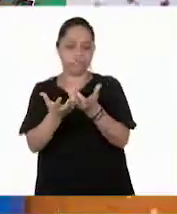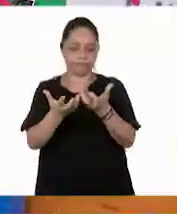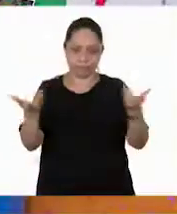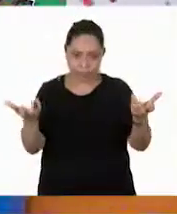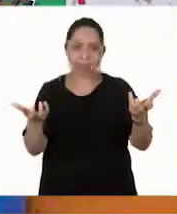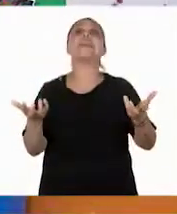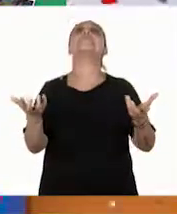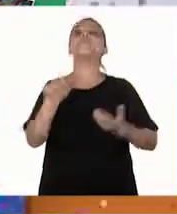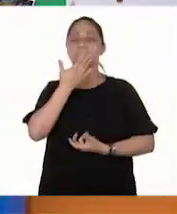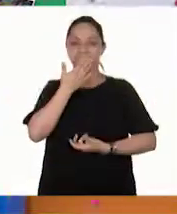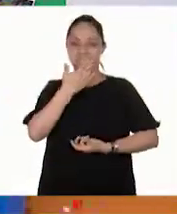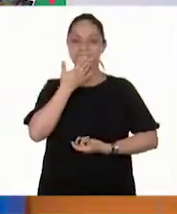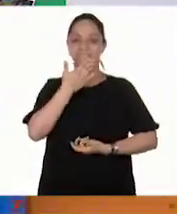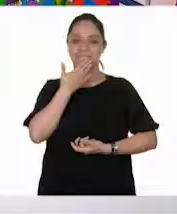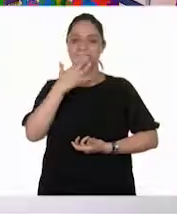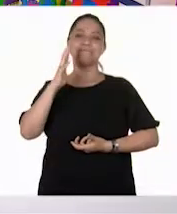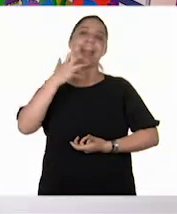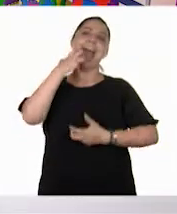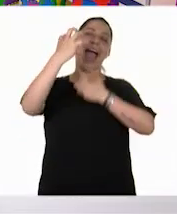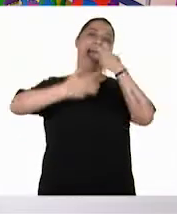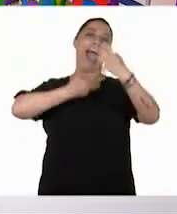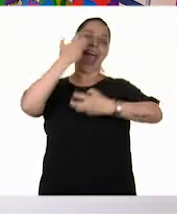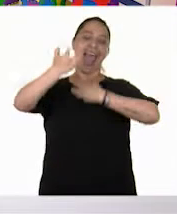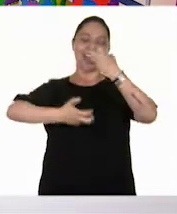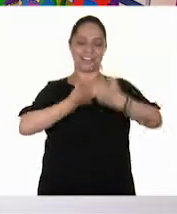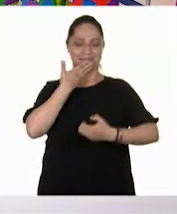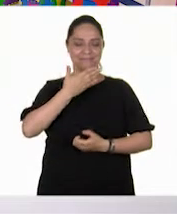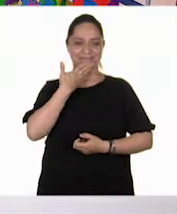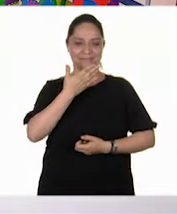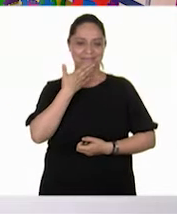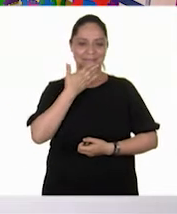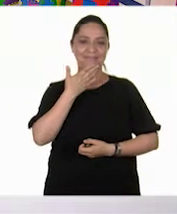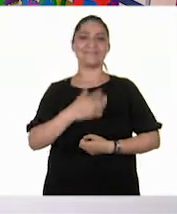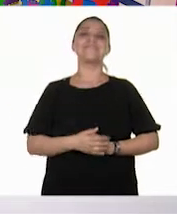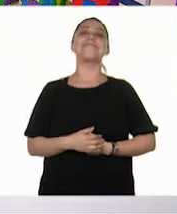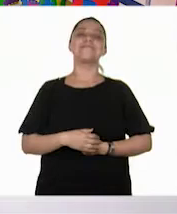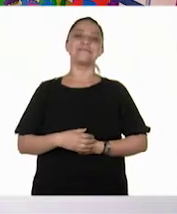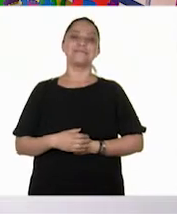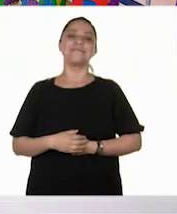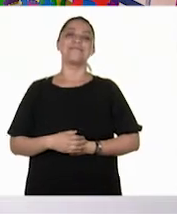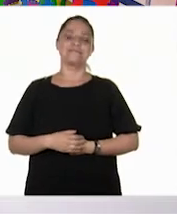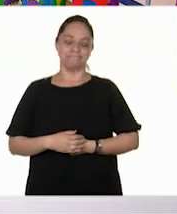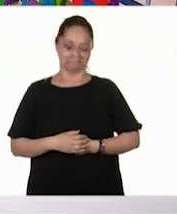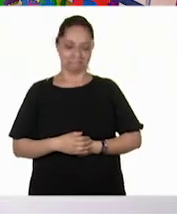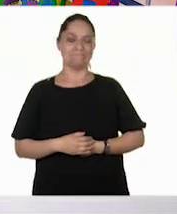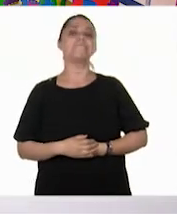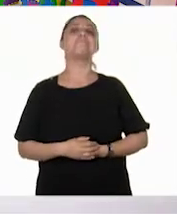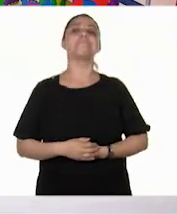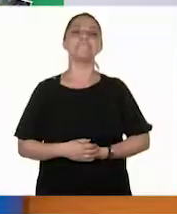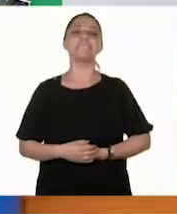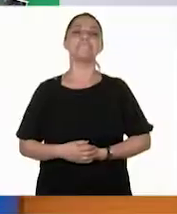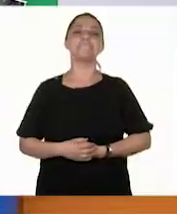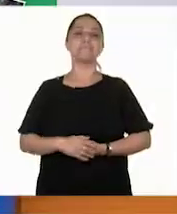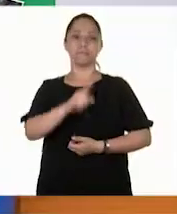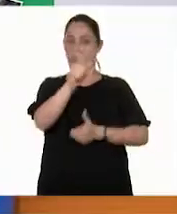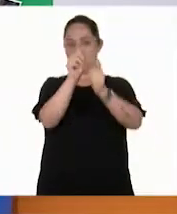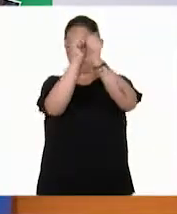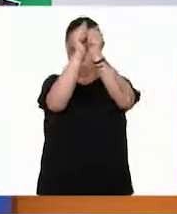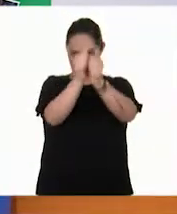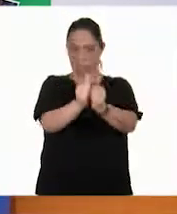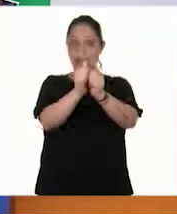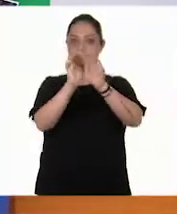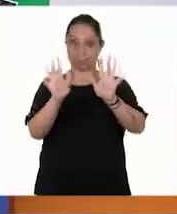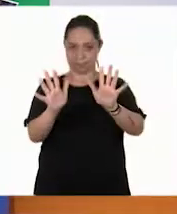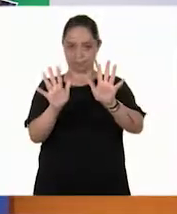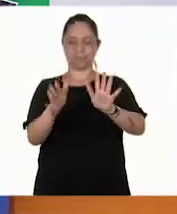Nos escucha todos gritar. Todos muy emocionados. Correcto. Muy bien. Entonces nos quedamos, Nos quedamos ahí. Ay,